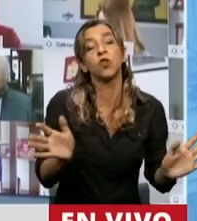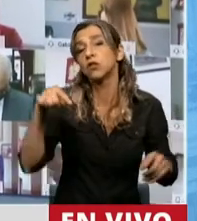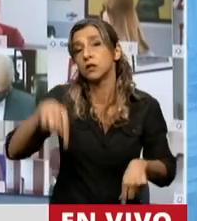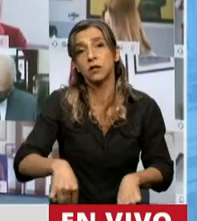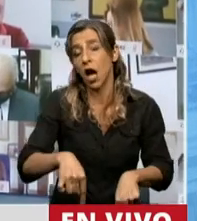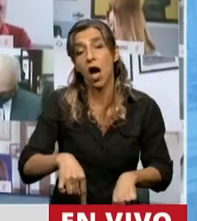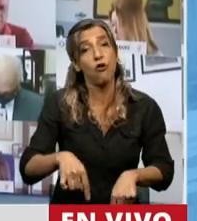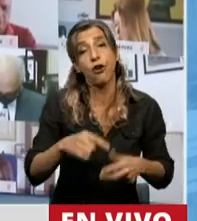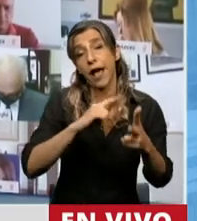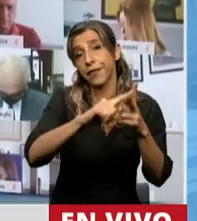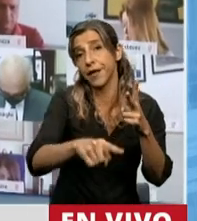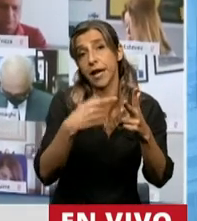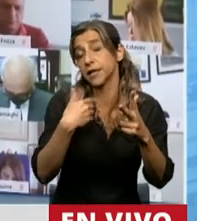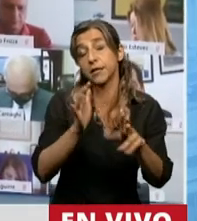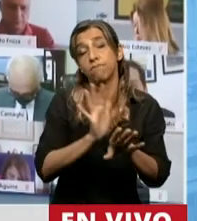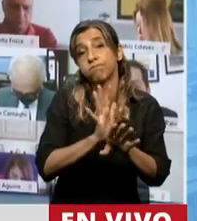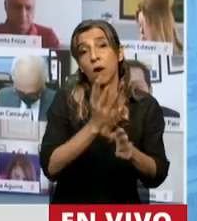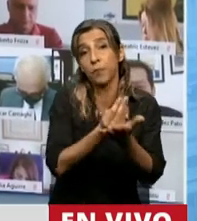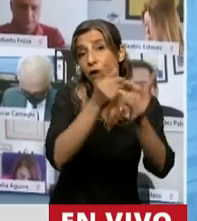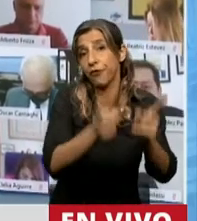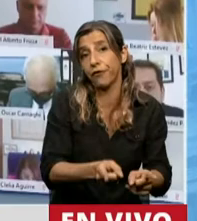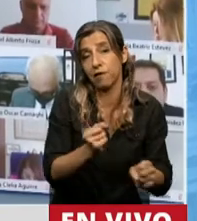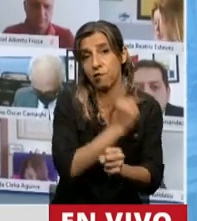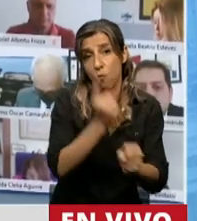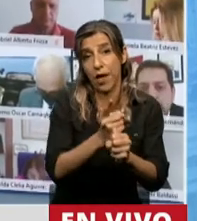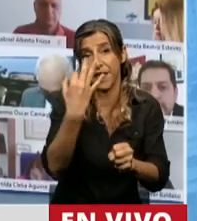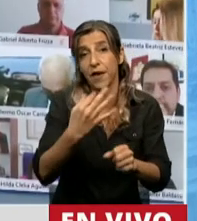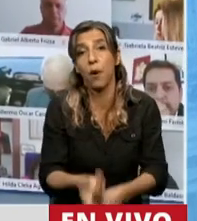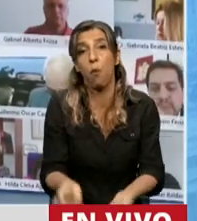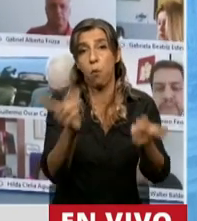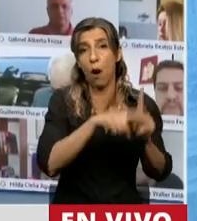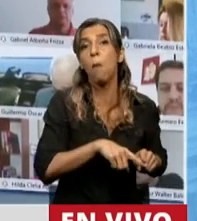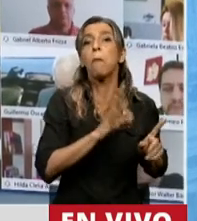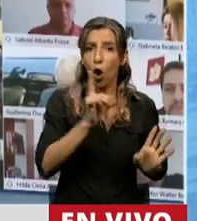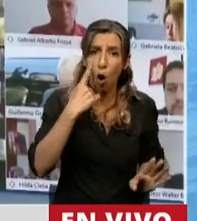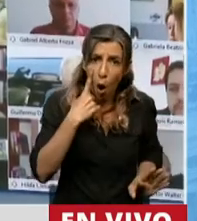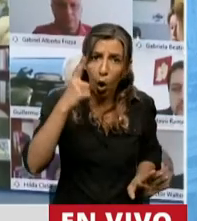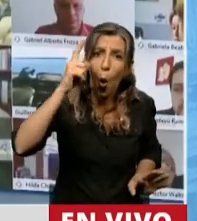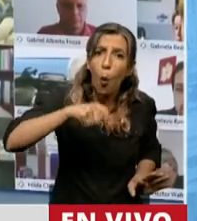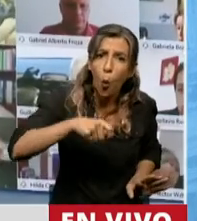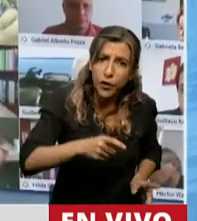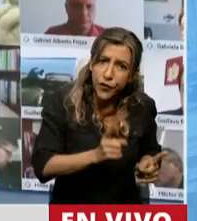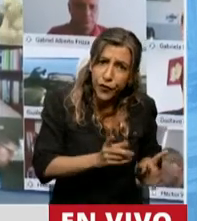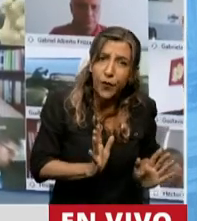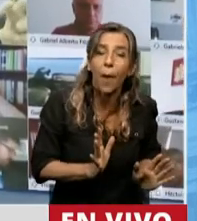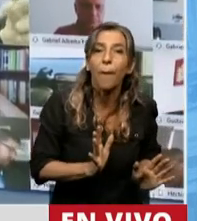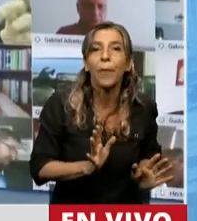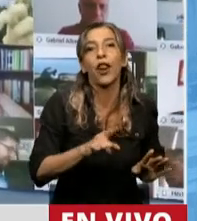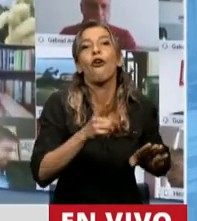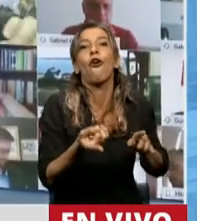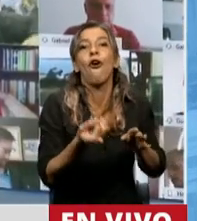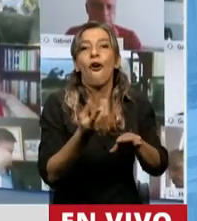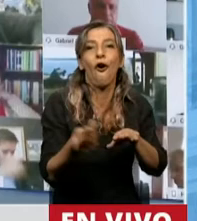a sus tribunales de orígenes. Siguen siendo jueces, no dejan de ser jueces, siguen siendo jueces en donde fueron correctamente